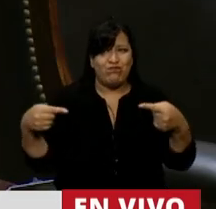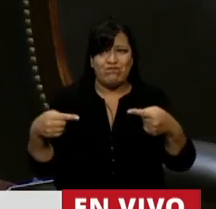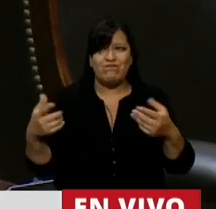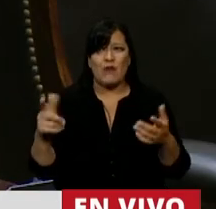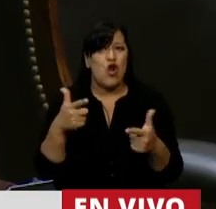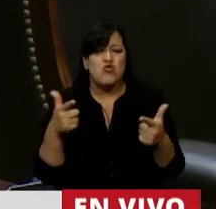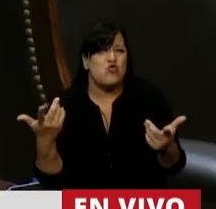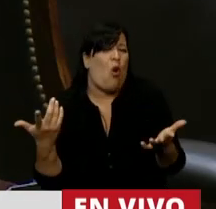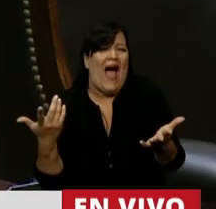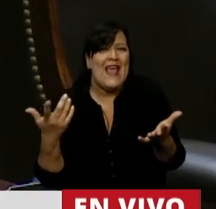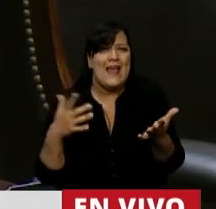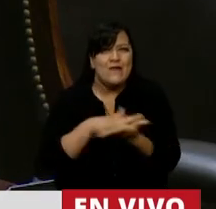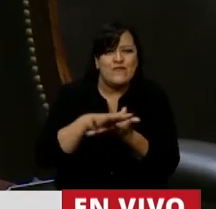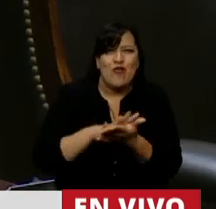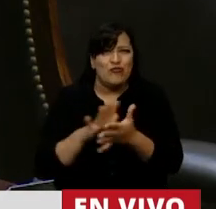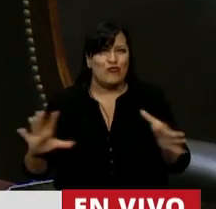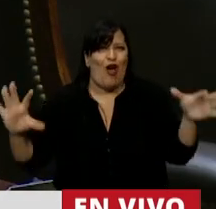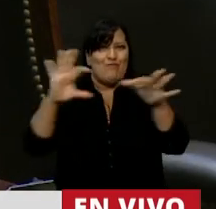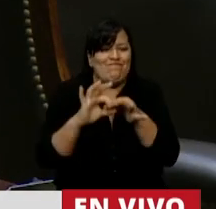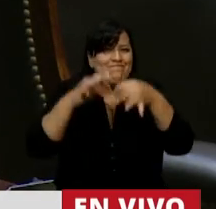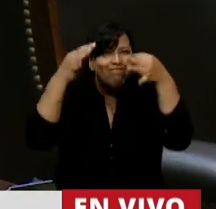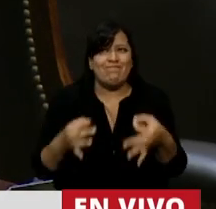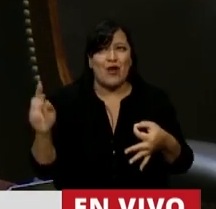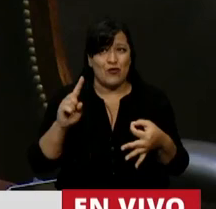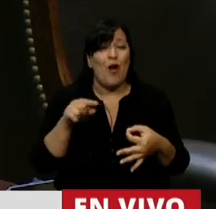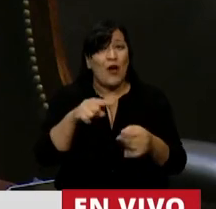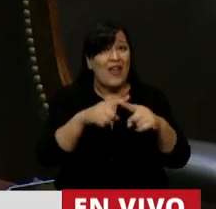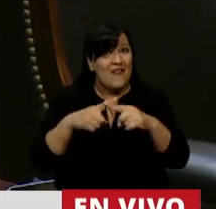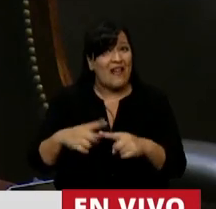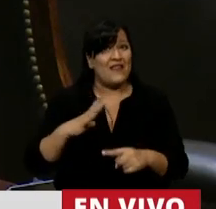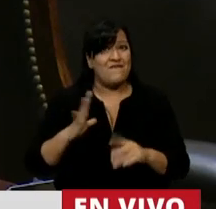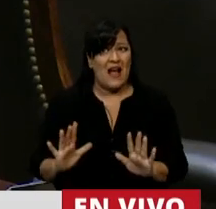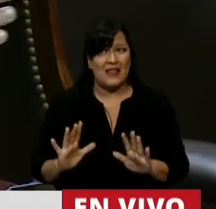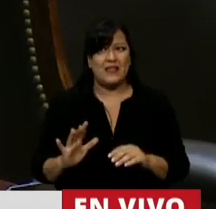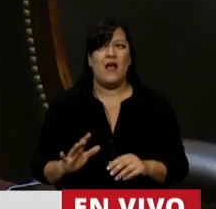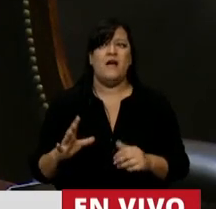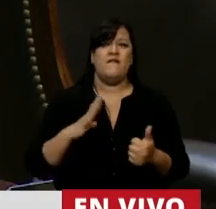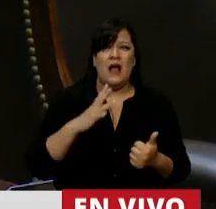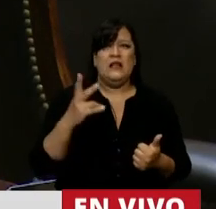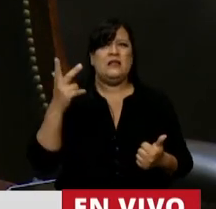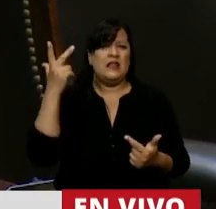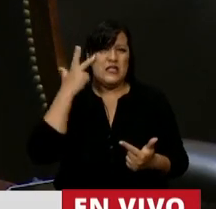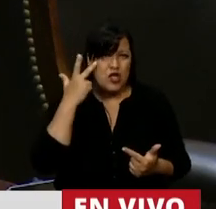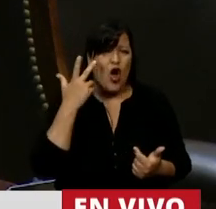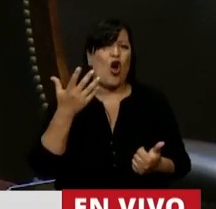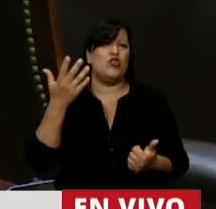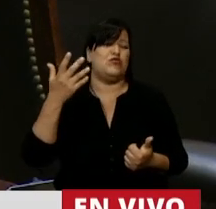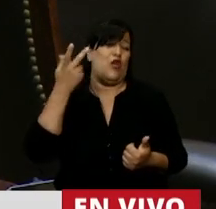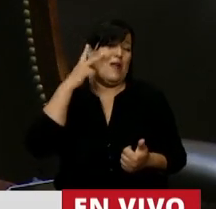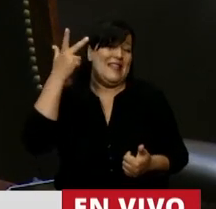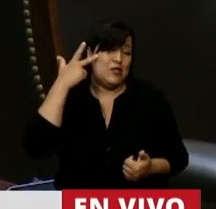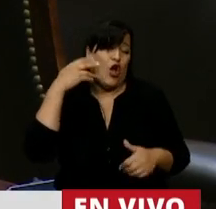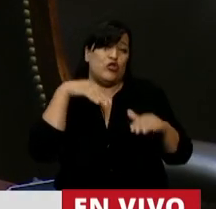encontrado la vuelta y no se la vamos a encontrar en toda la noche, porque es el debate que está pendiente. Quedó pendiente el 18, va a quedar pendiente la noche, y